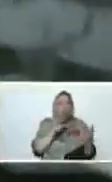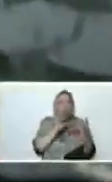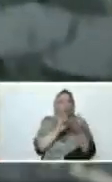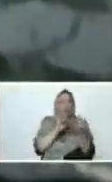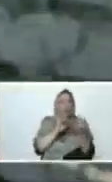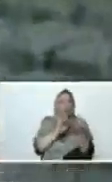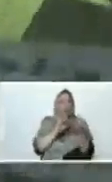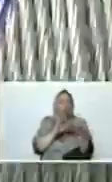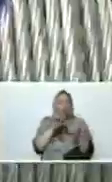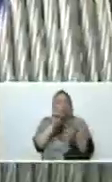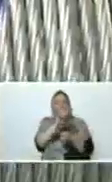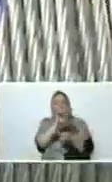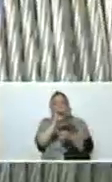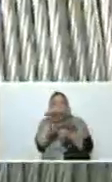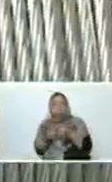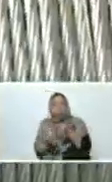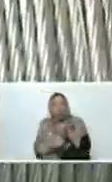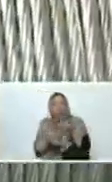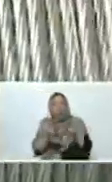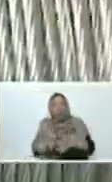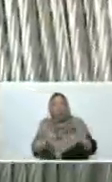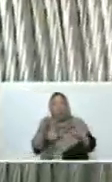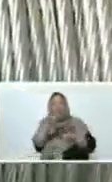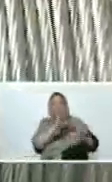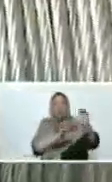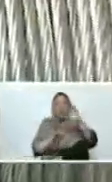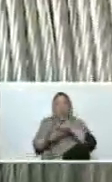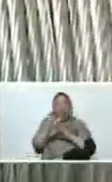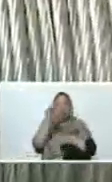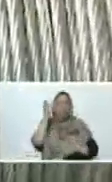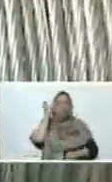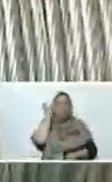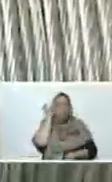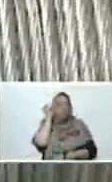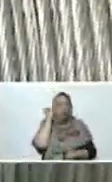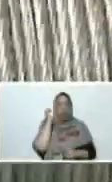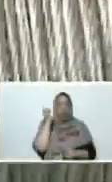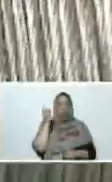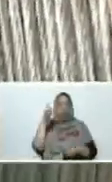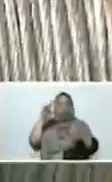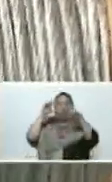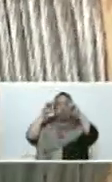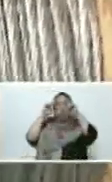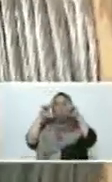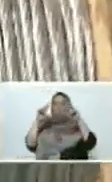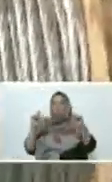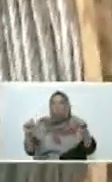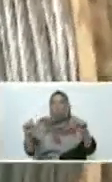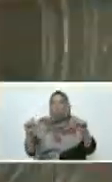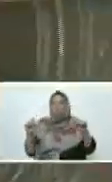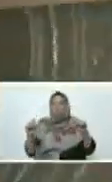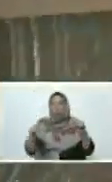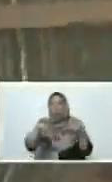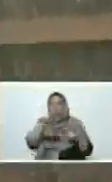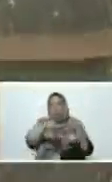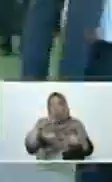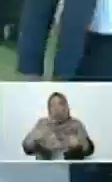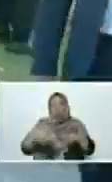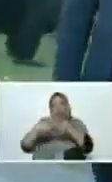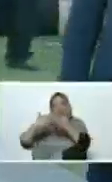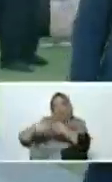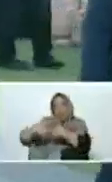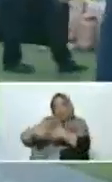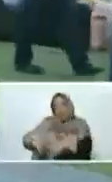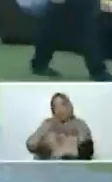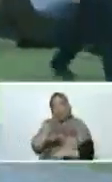vicepresidenta de ciencias, para que nuestro pueblo, para que nuestros profesionales, para que nuestros empresarios, para que nuestra